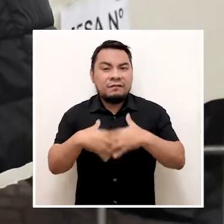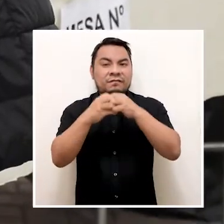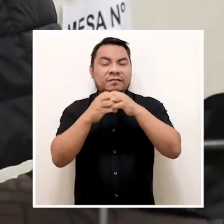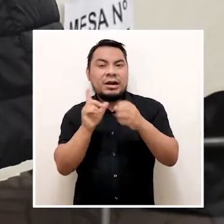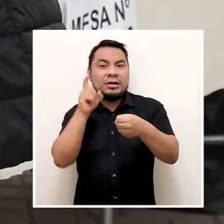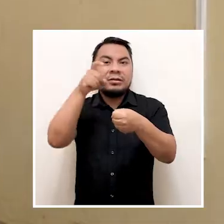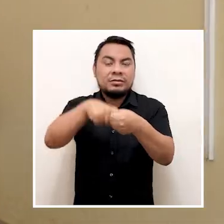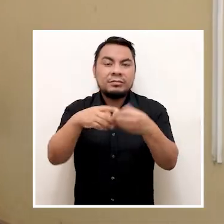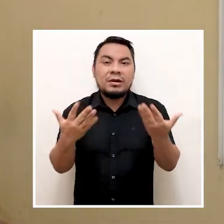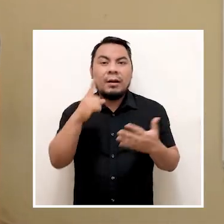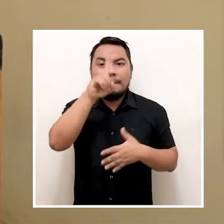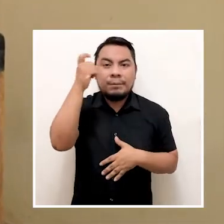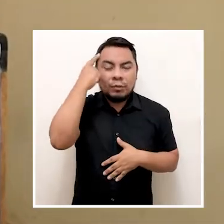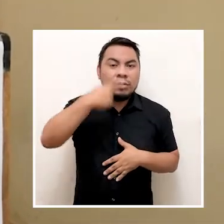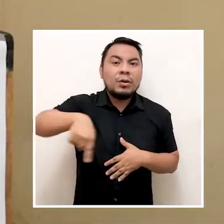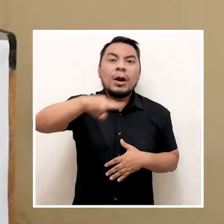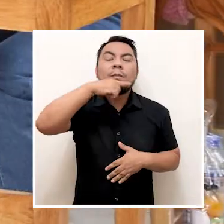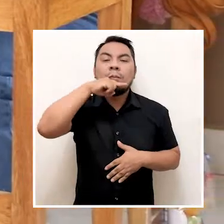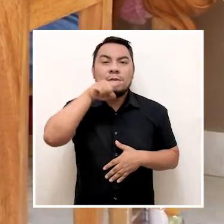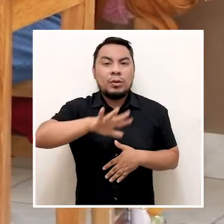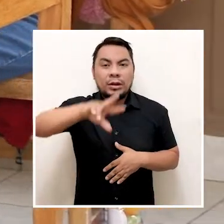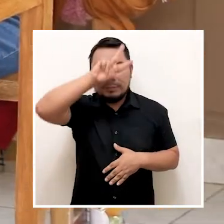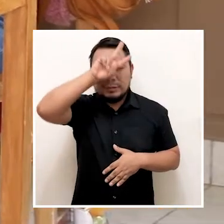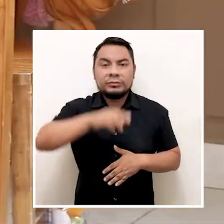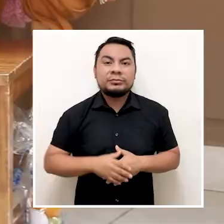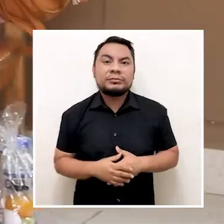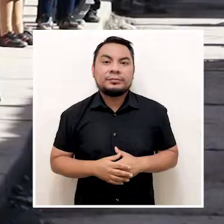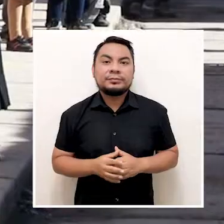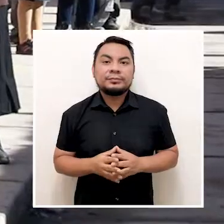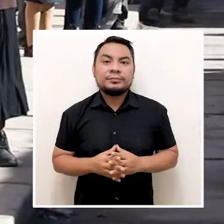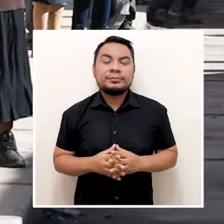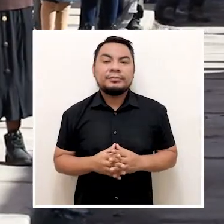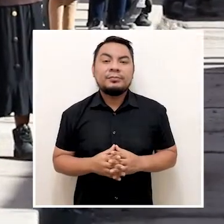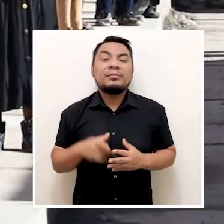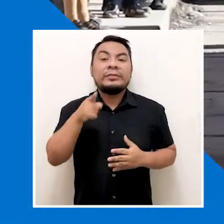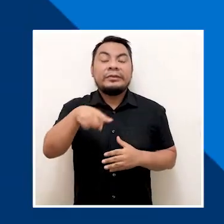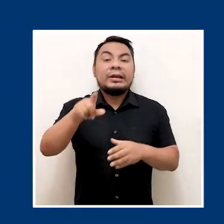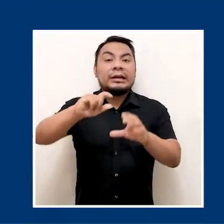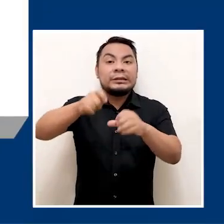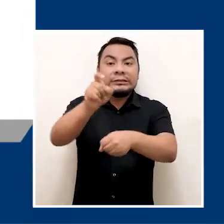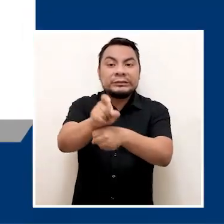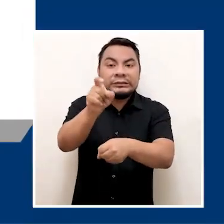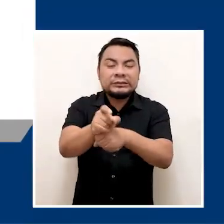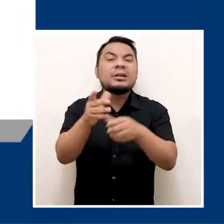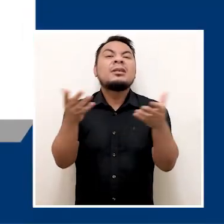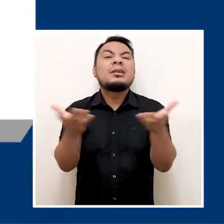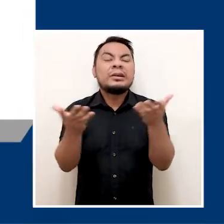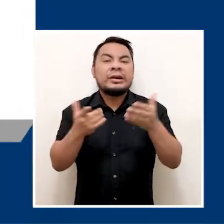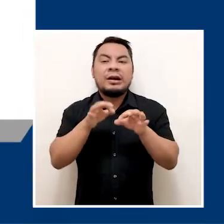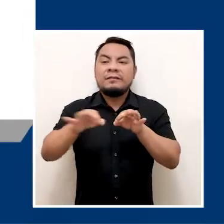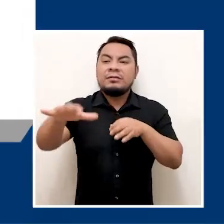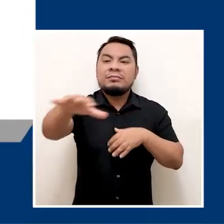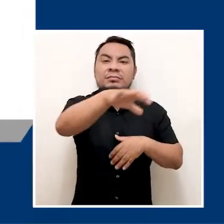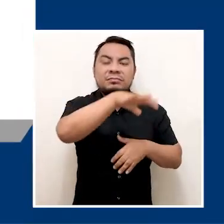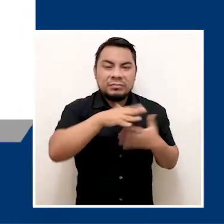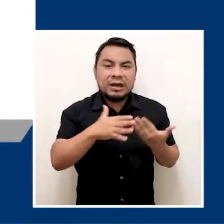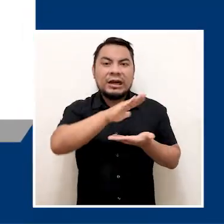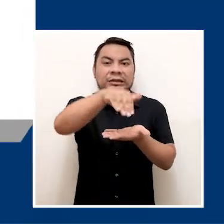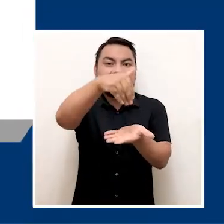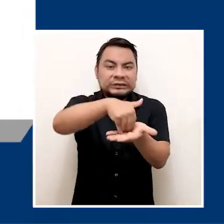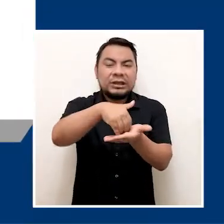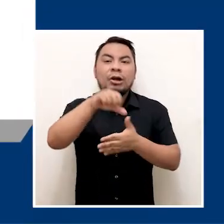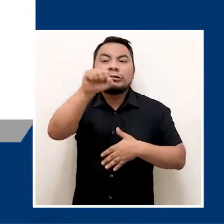forma, se está fortaleciendo la participación política de las mujeres en el país. Los talleres se han realizado en las